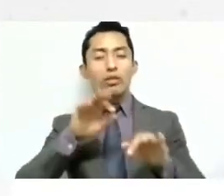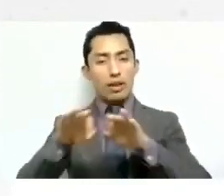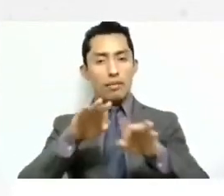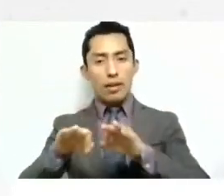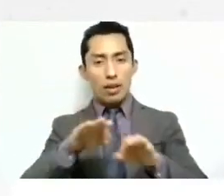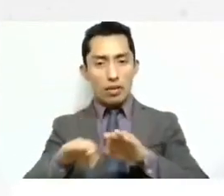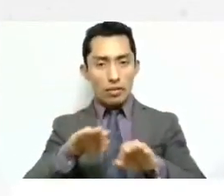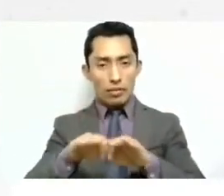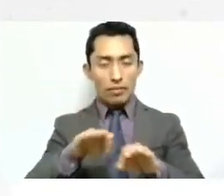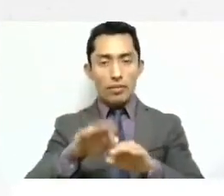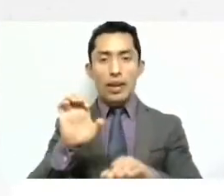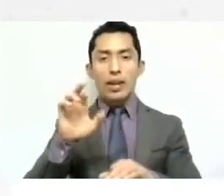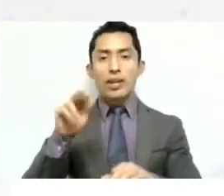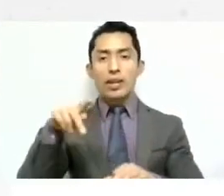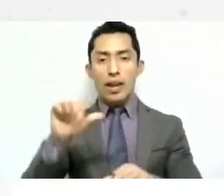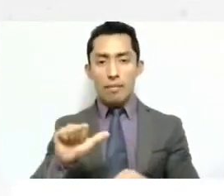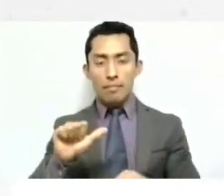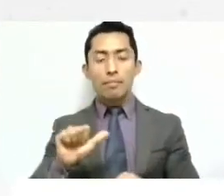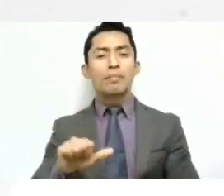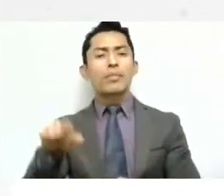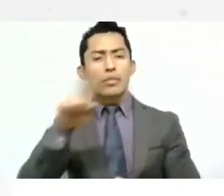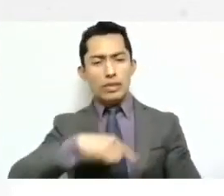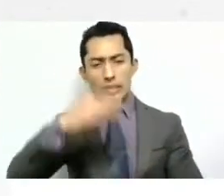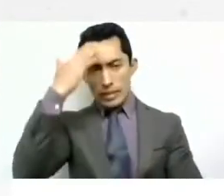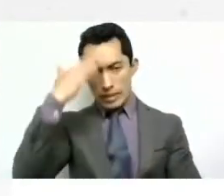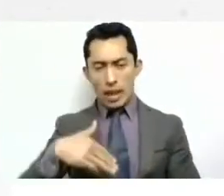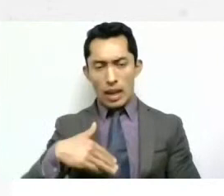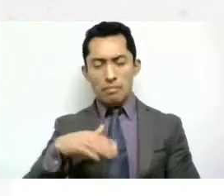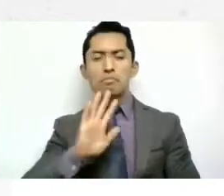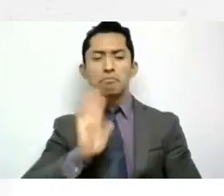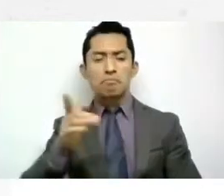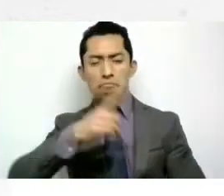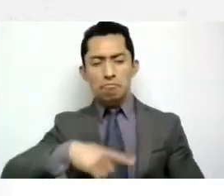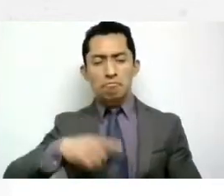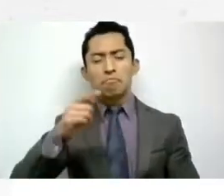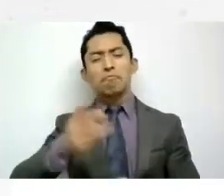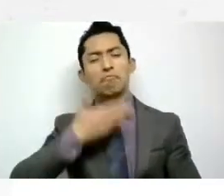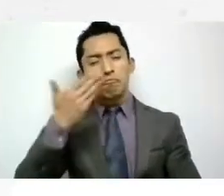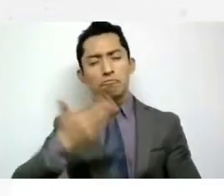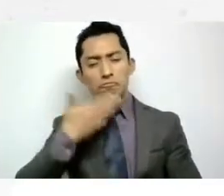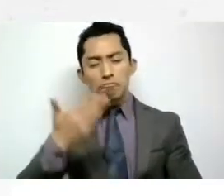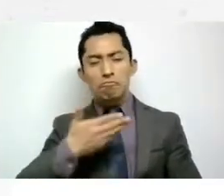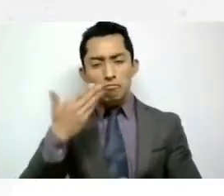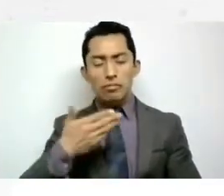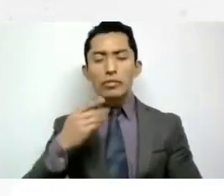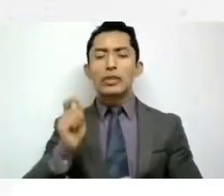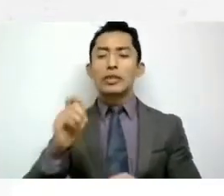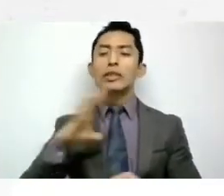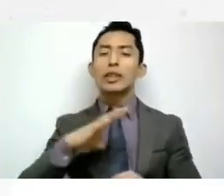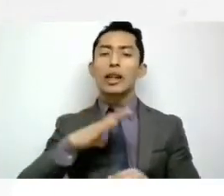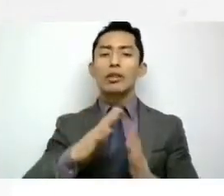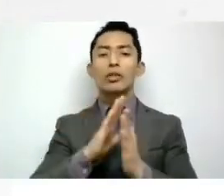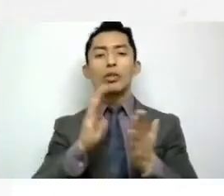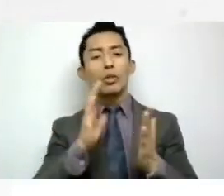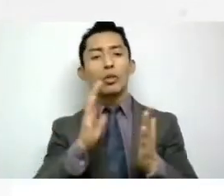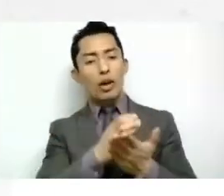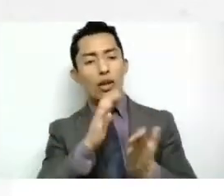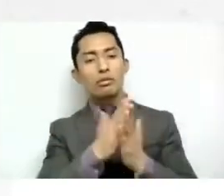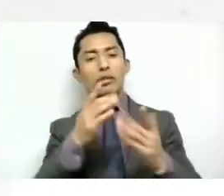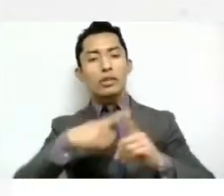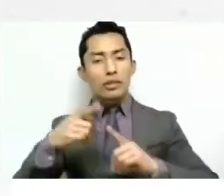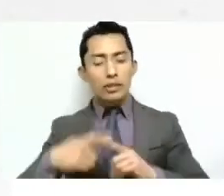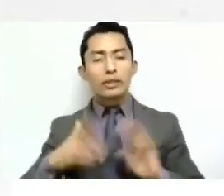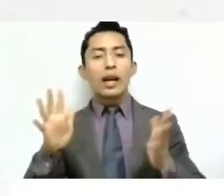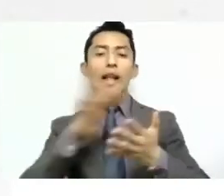Como ustedes ya lo saben, digamos, si han seguido la transmisión de la presentación de los cuadernos y si han leído